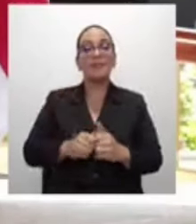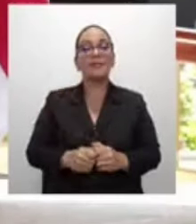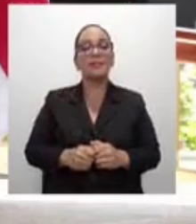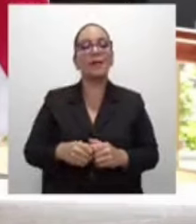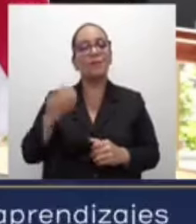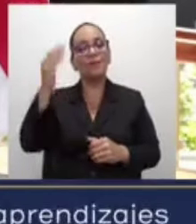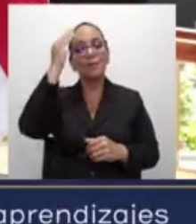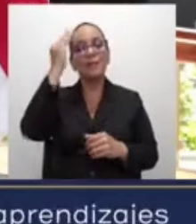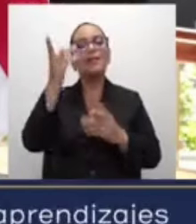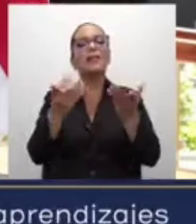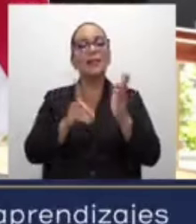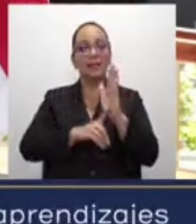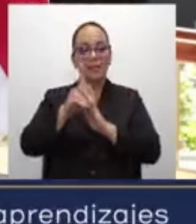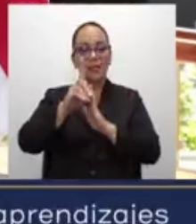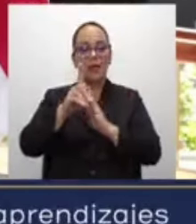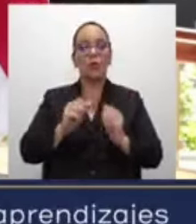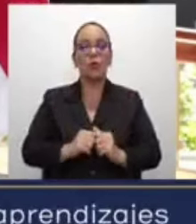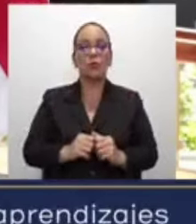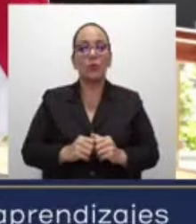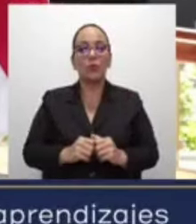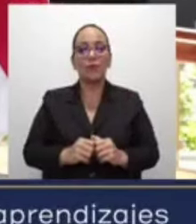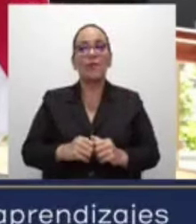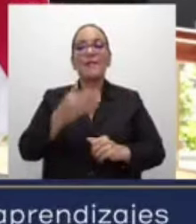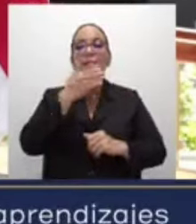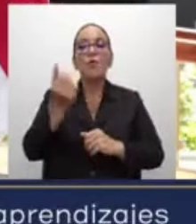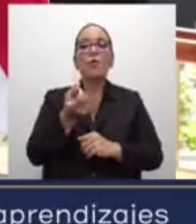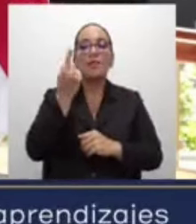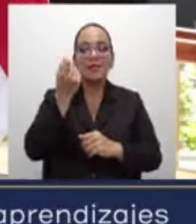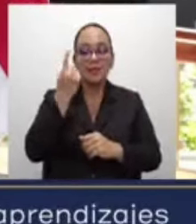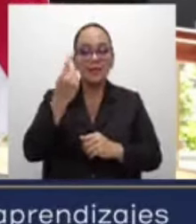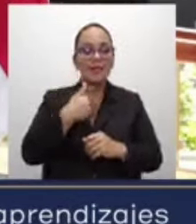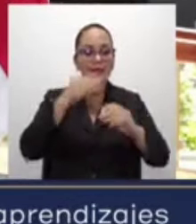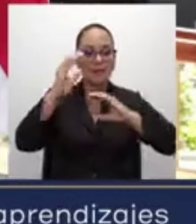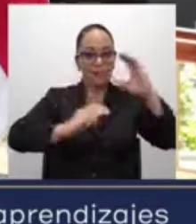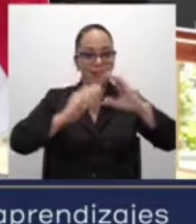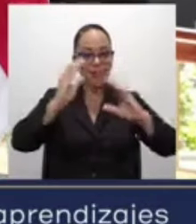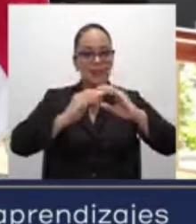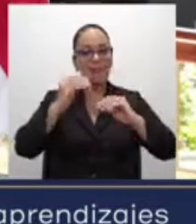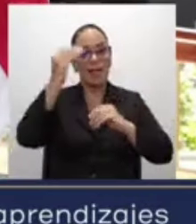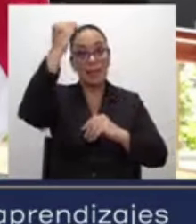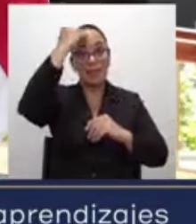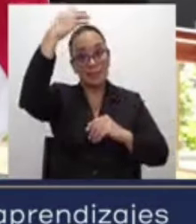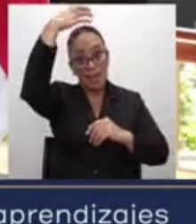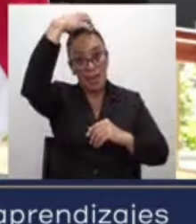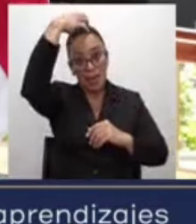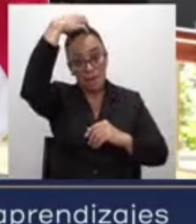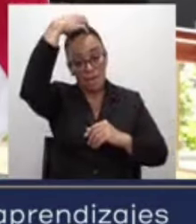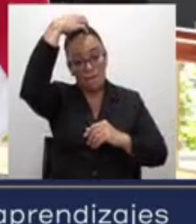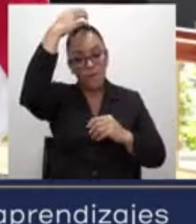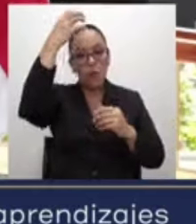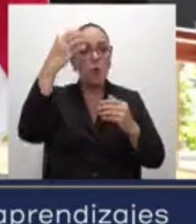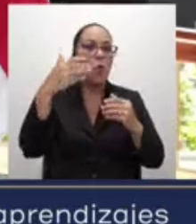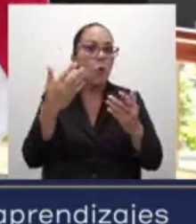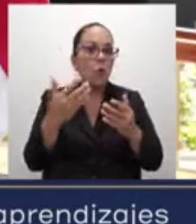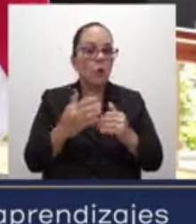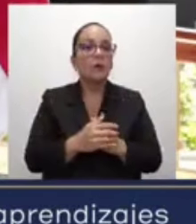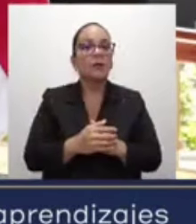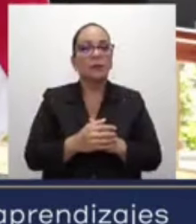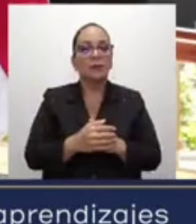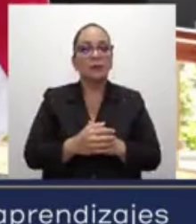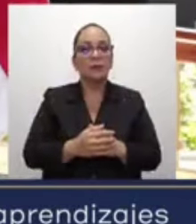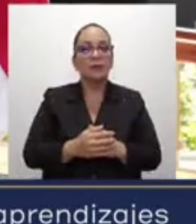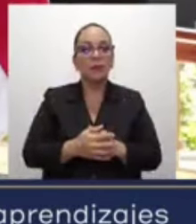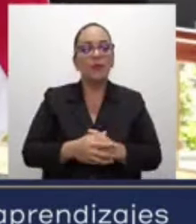desarrollo o el mejor entendimiento que tiene la ciencia del cerebro humano, si hay paralelismos